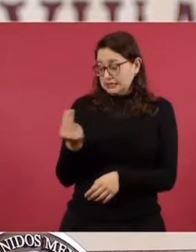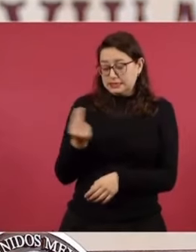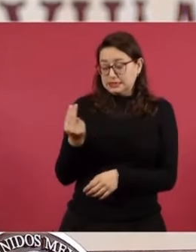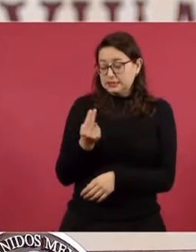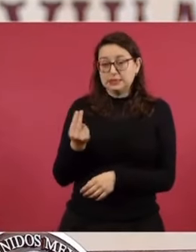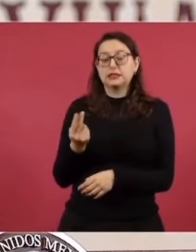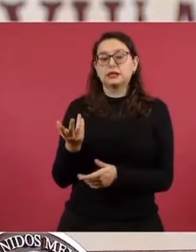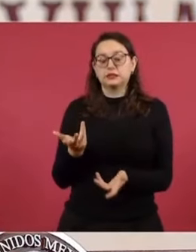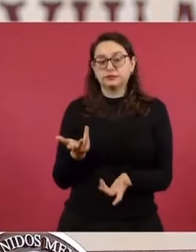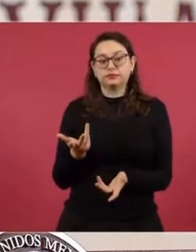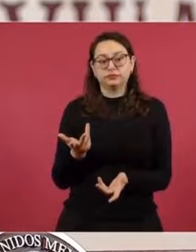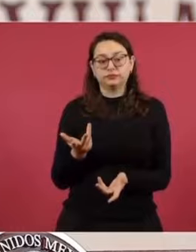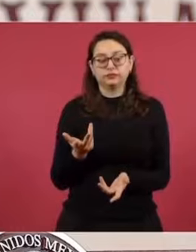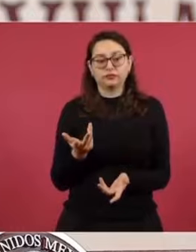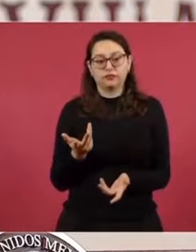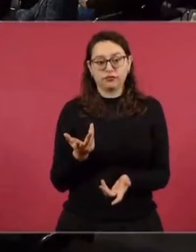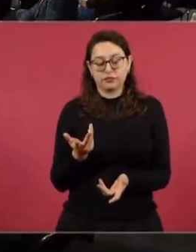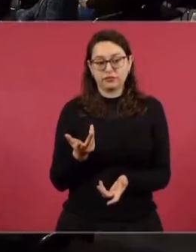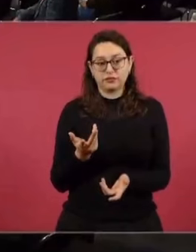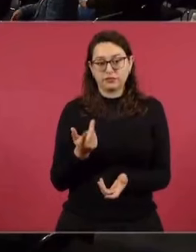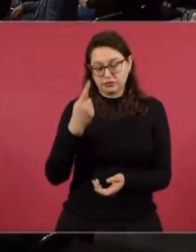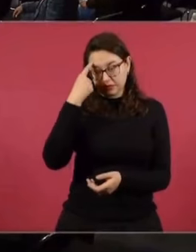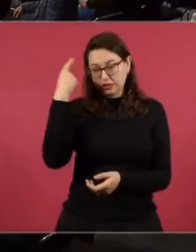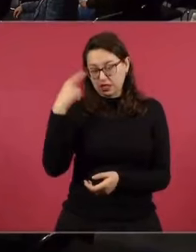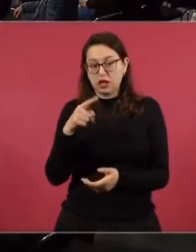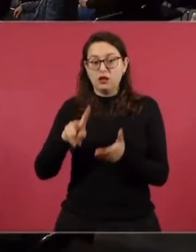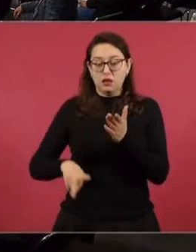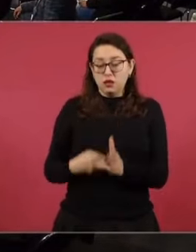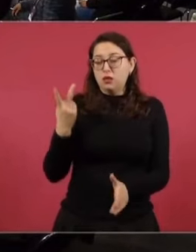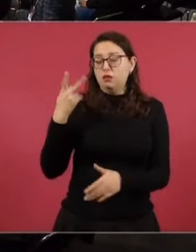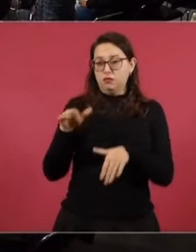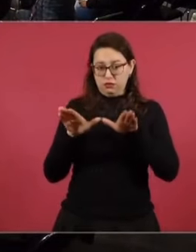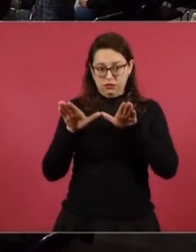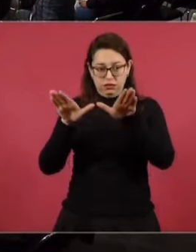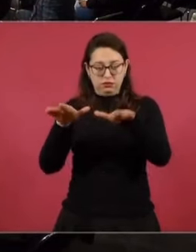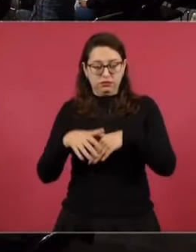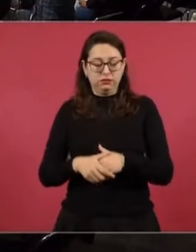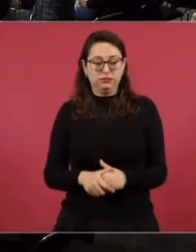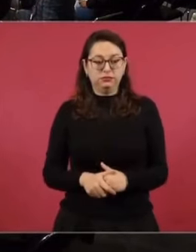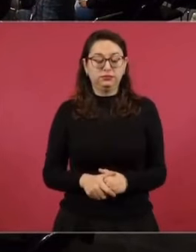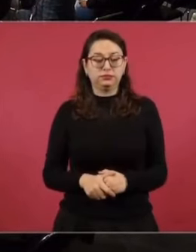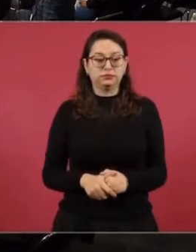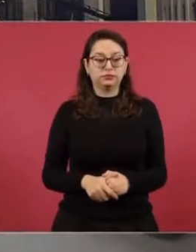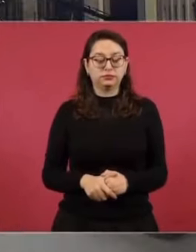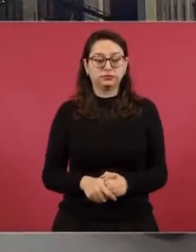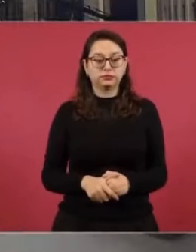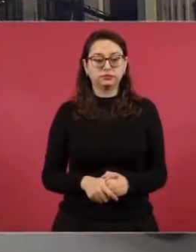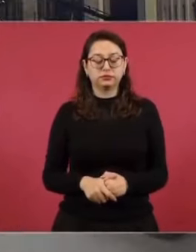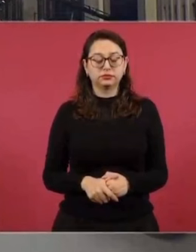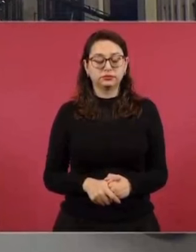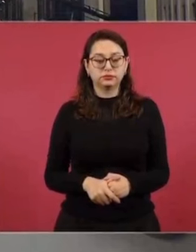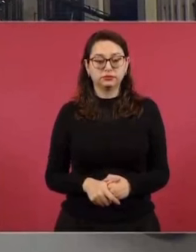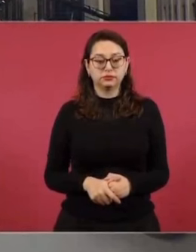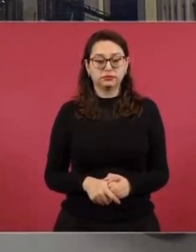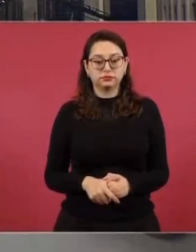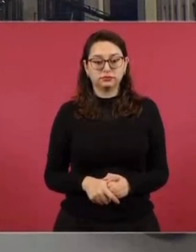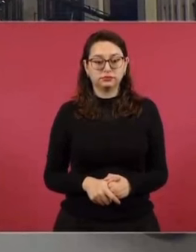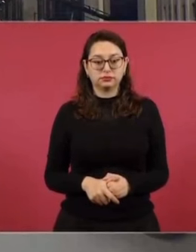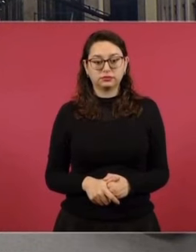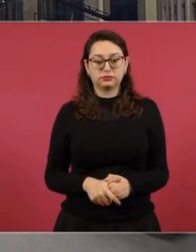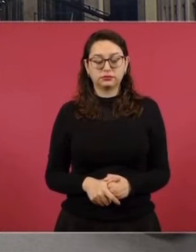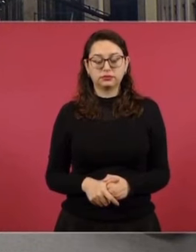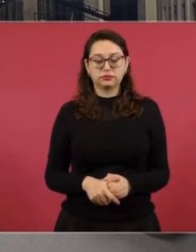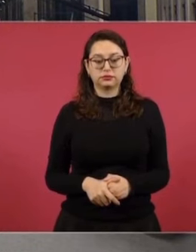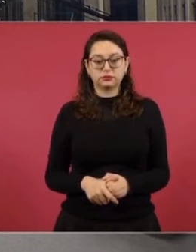operativo una línea aérea. ¿Tiene la línea 29 como el punto de equilibrio para que sea autosuficiente